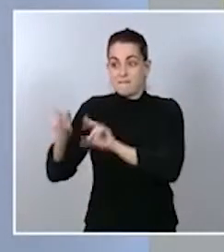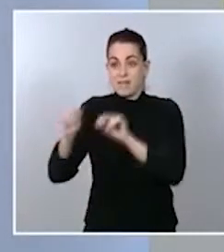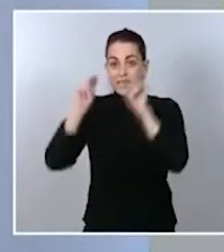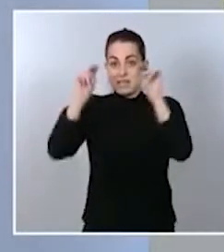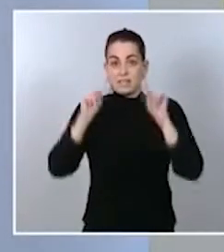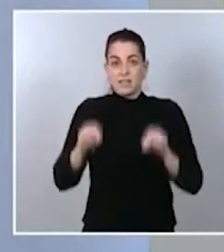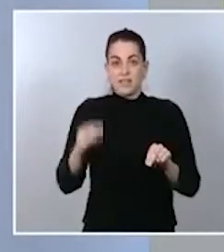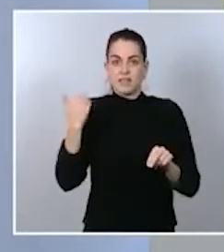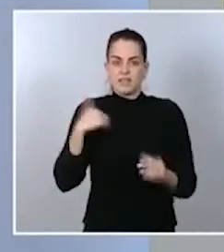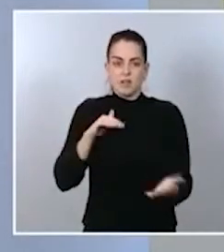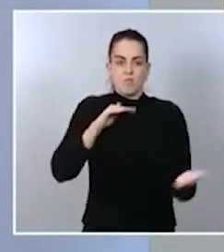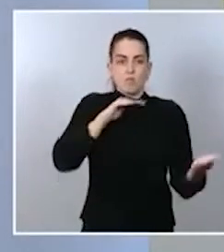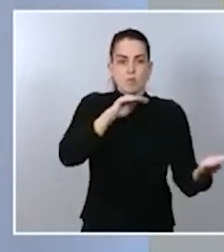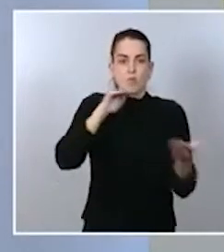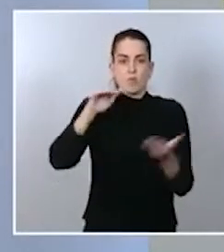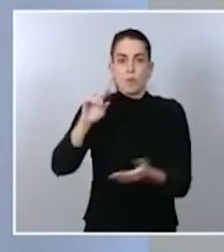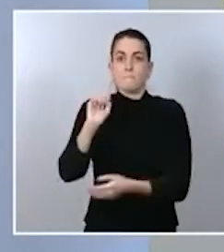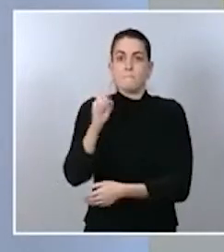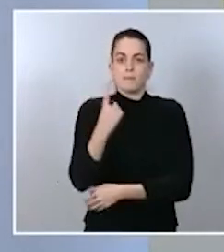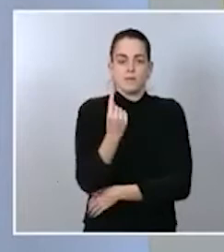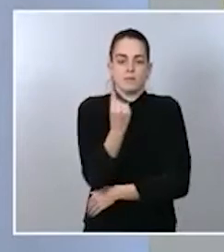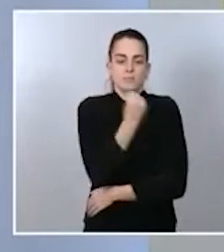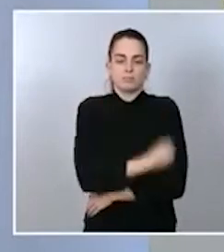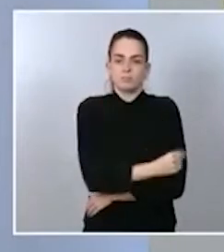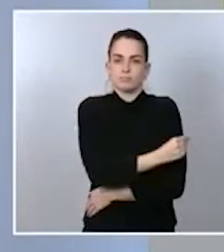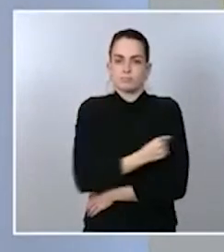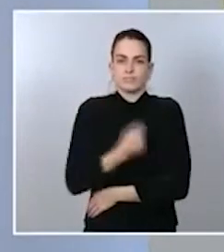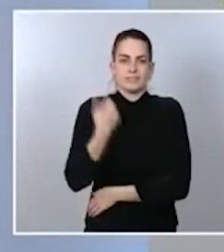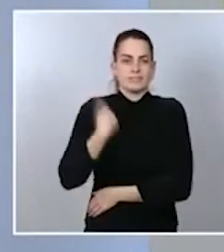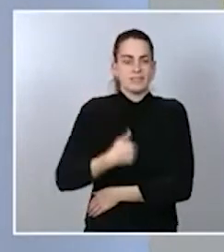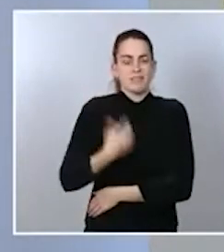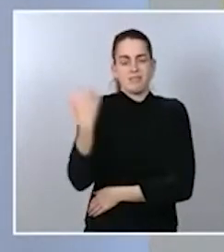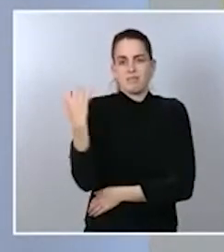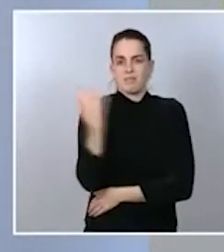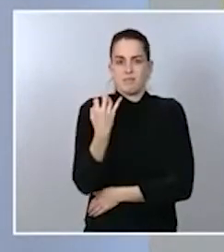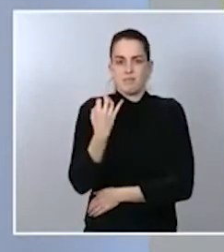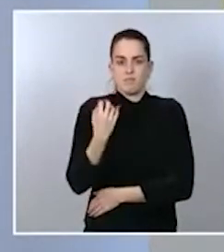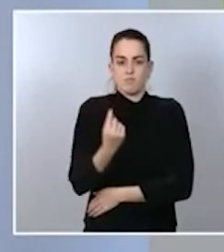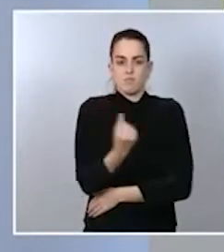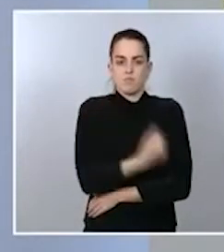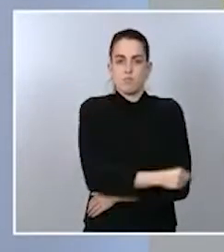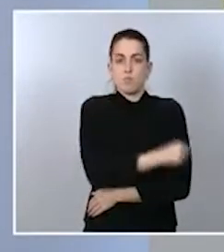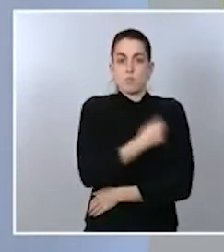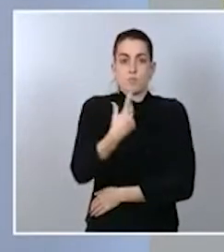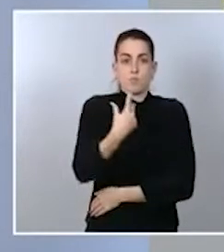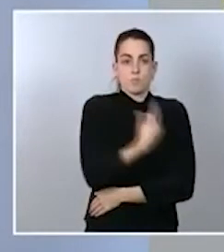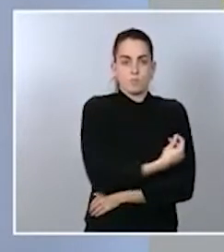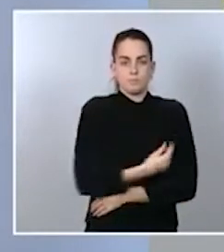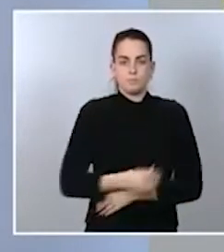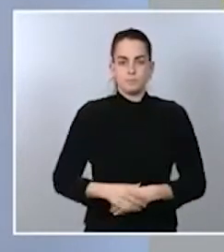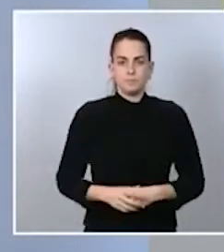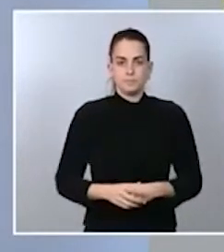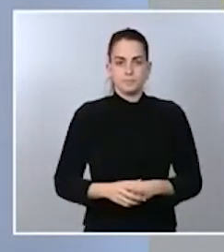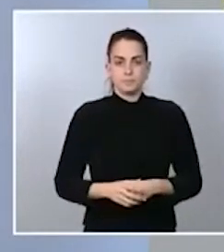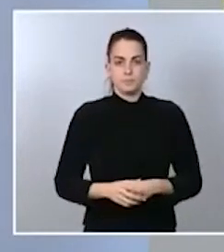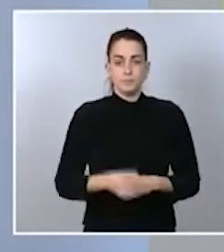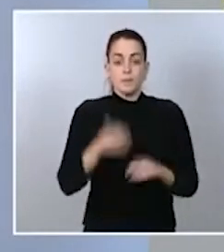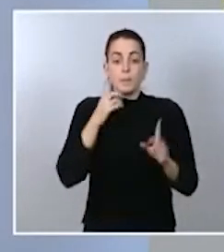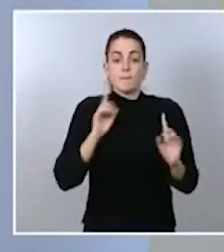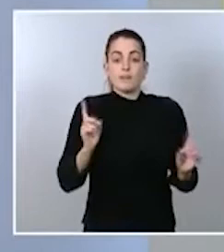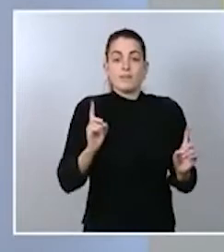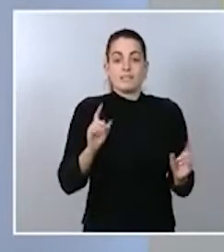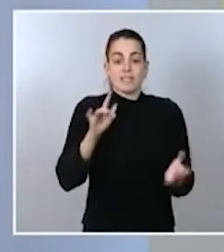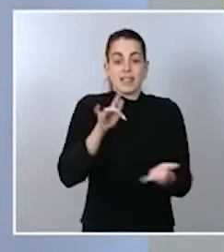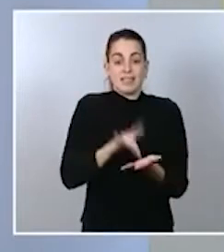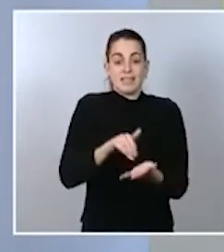la primera dosis de vacuna de estas vacunas que hemos recibido. Y está previsto que el día 18 de enero